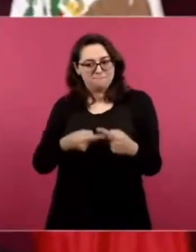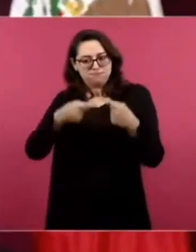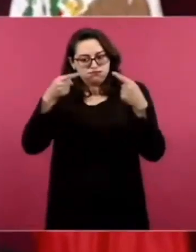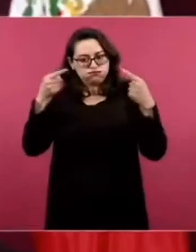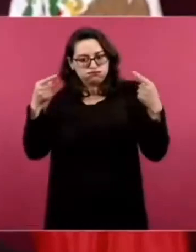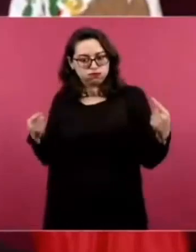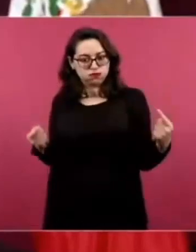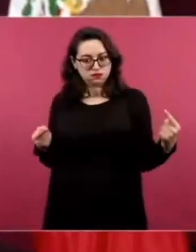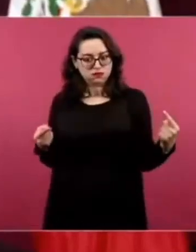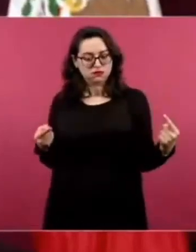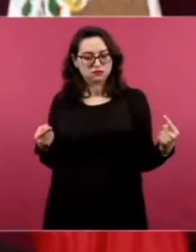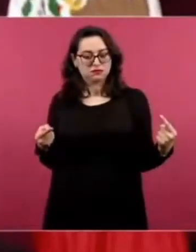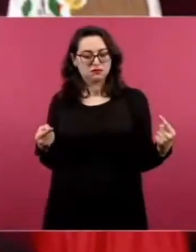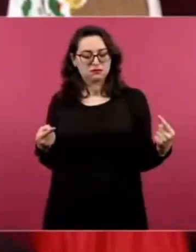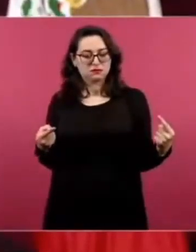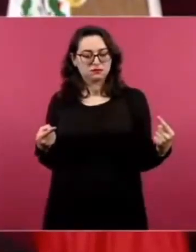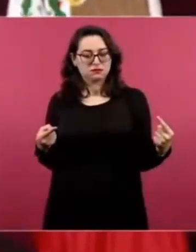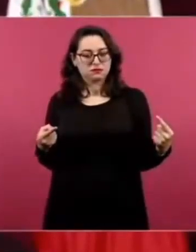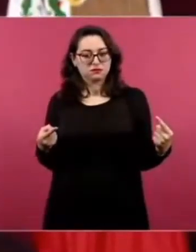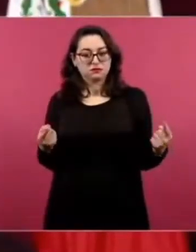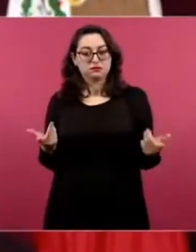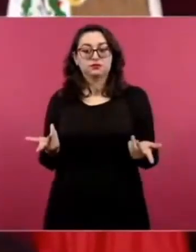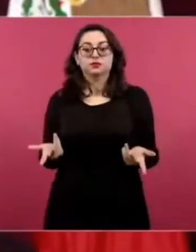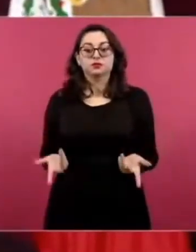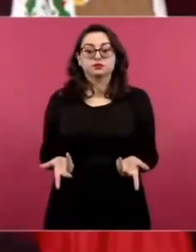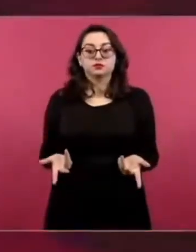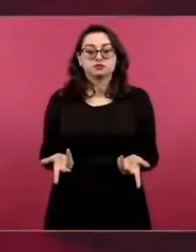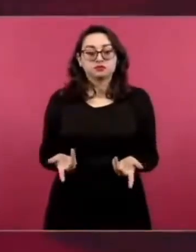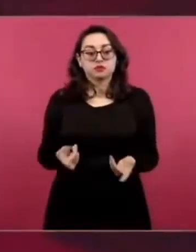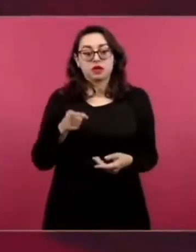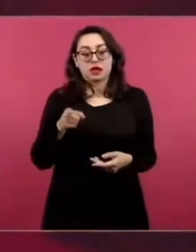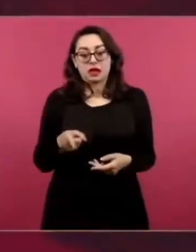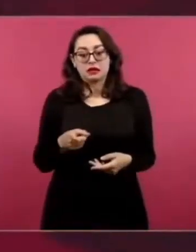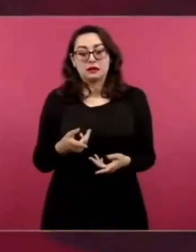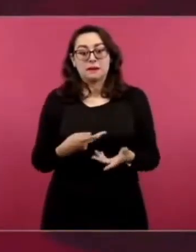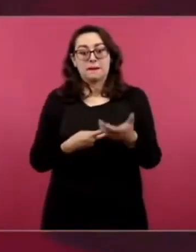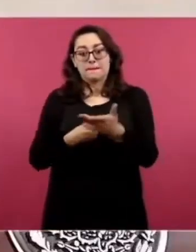Pero si se dice, no estoy de acuerdo,